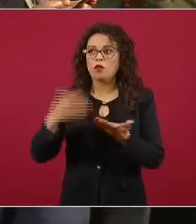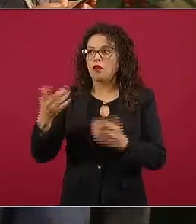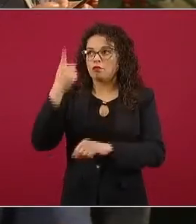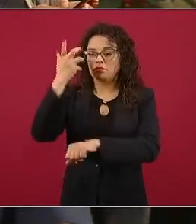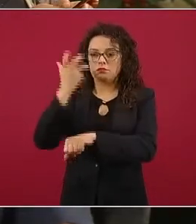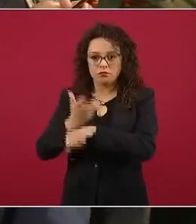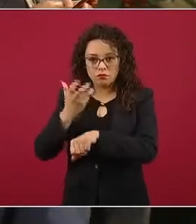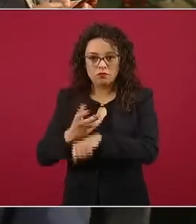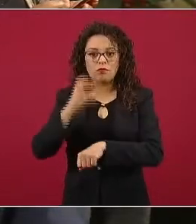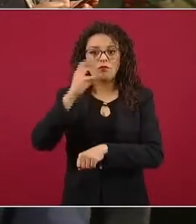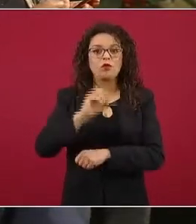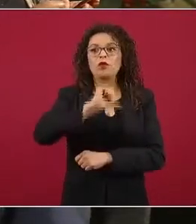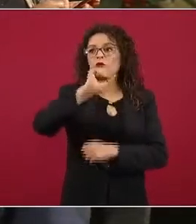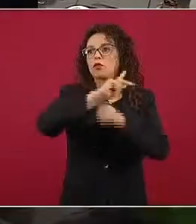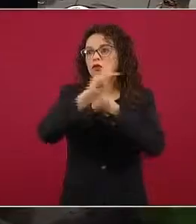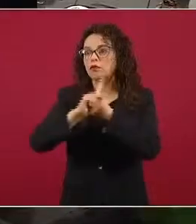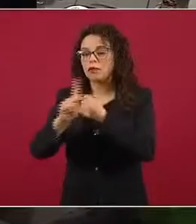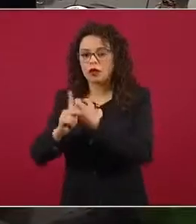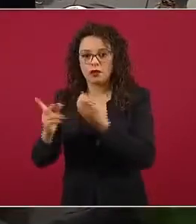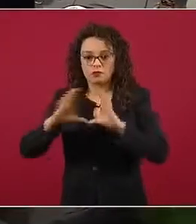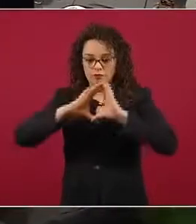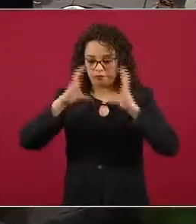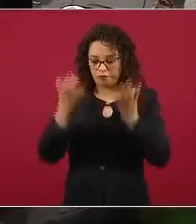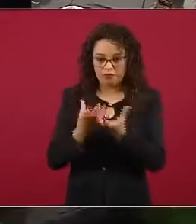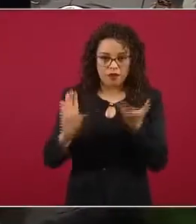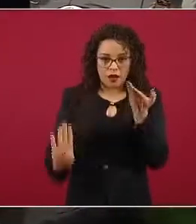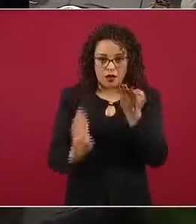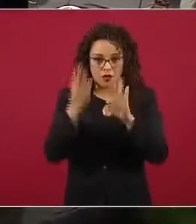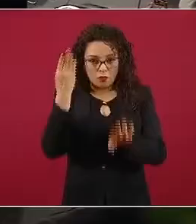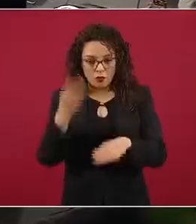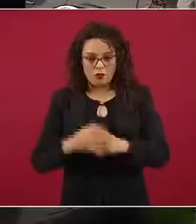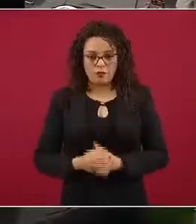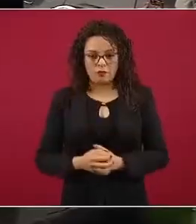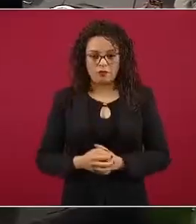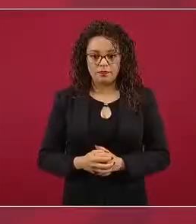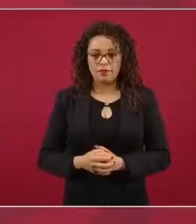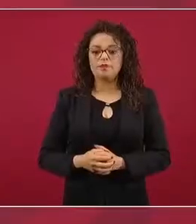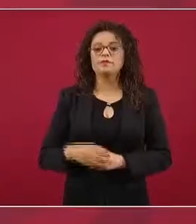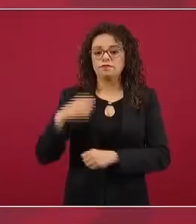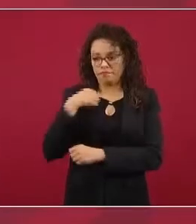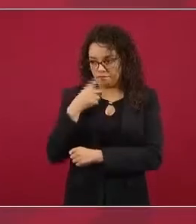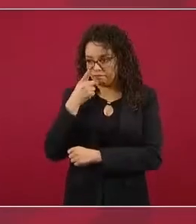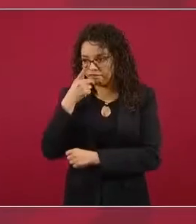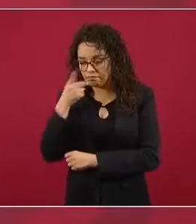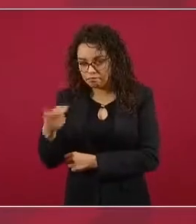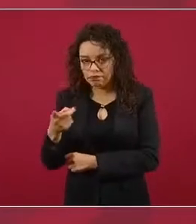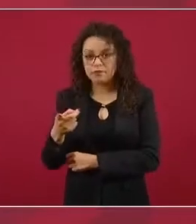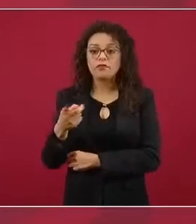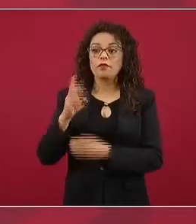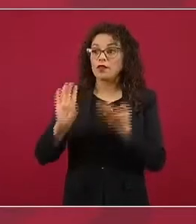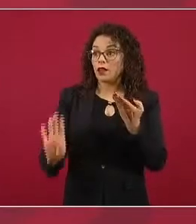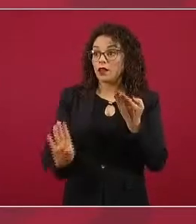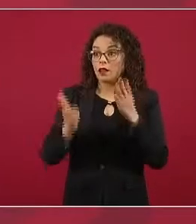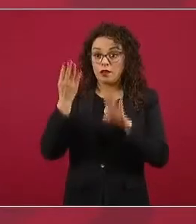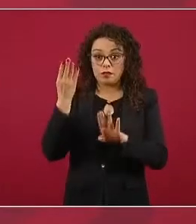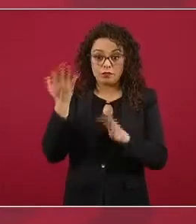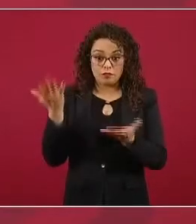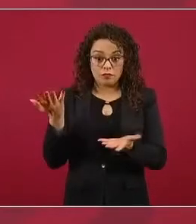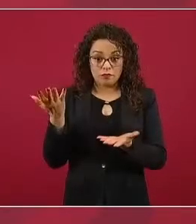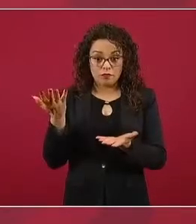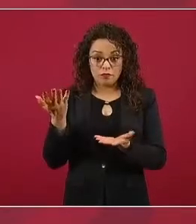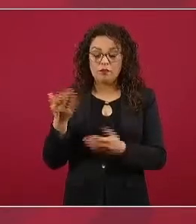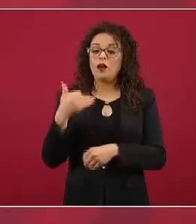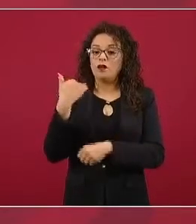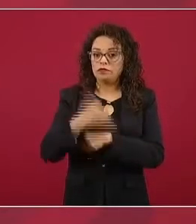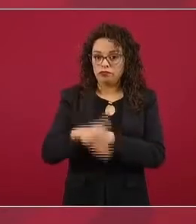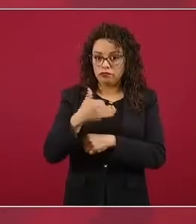Unidos y en otras partes del mundo. Como le digo, en todo el mundo, eventualmente, no todo, ojalá fuera en todo, pero en la